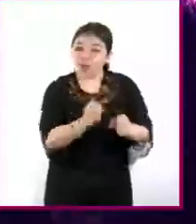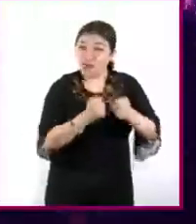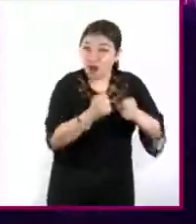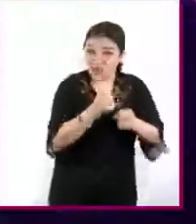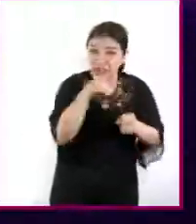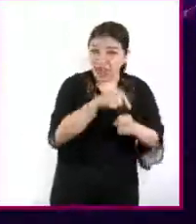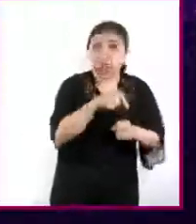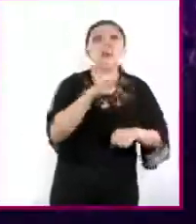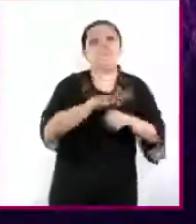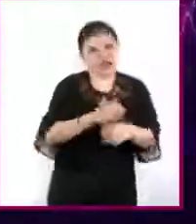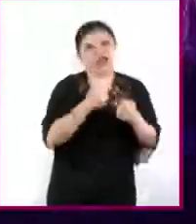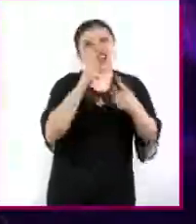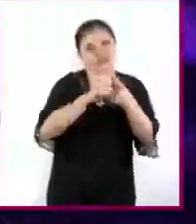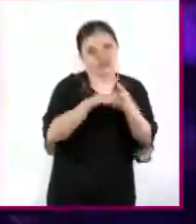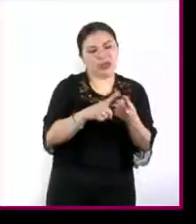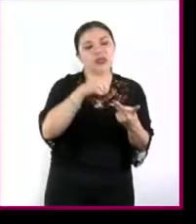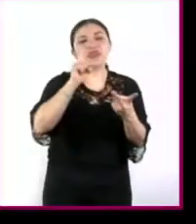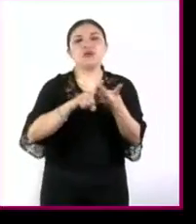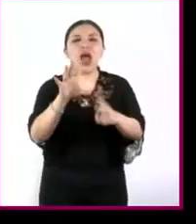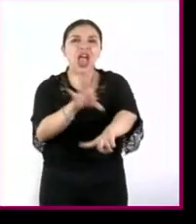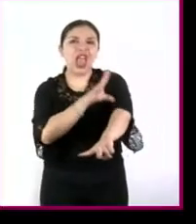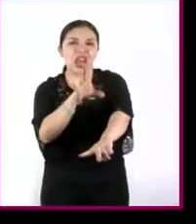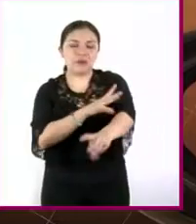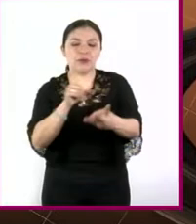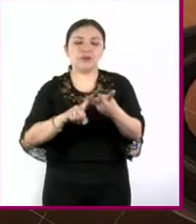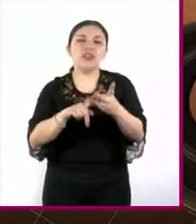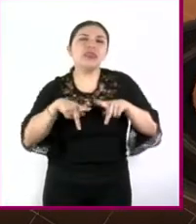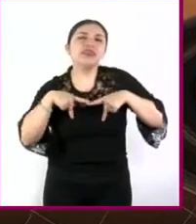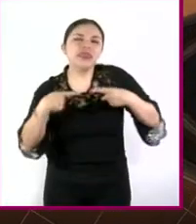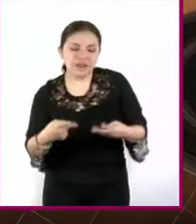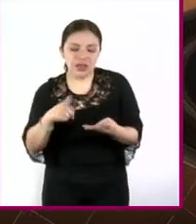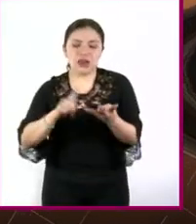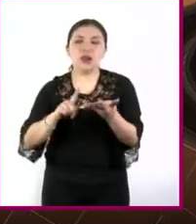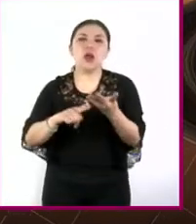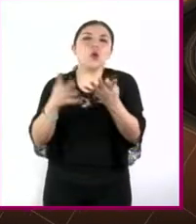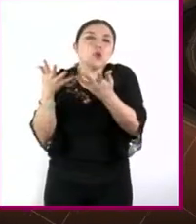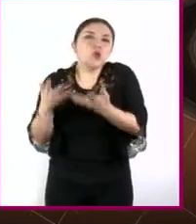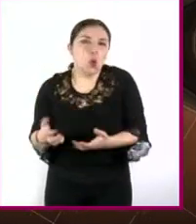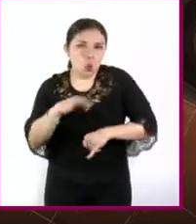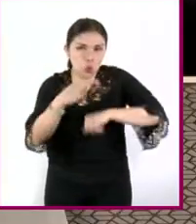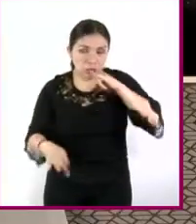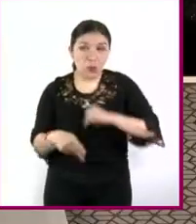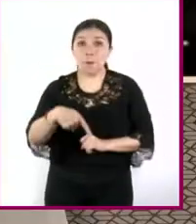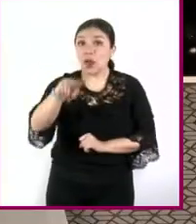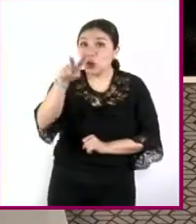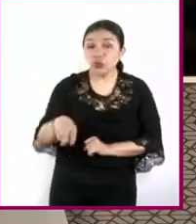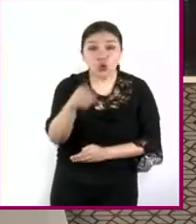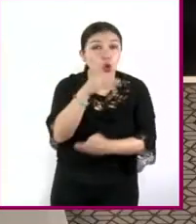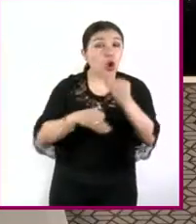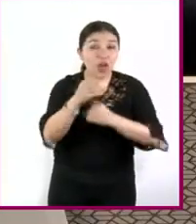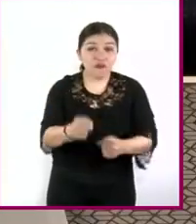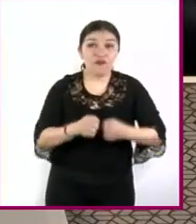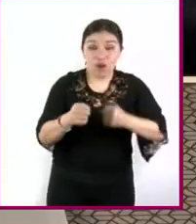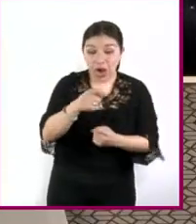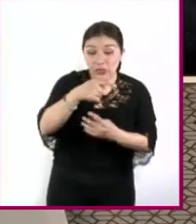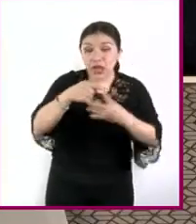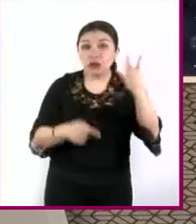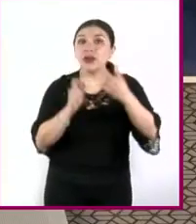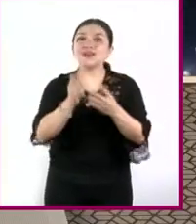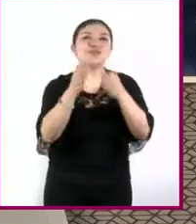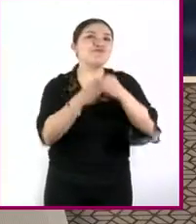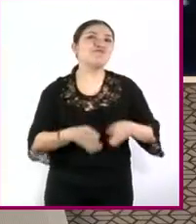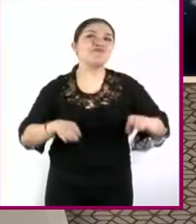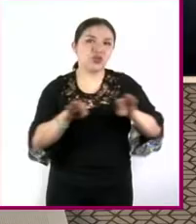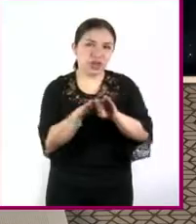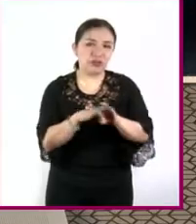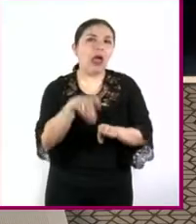seguida por la fuerza electromagnética la fuerza débil y finalmente la gravitacional pero en realidad todas las fuerzas importantes todas tienen que ver